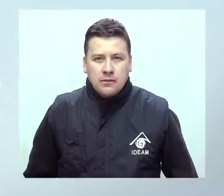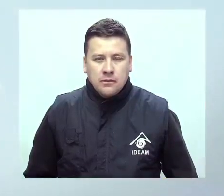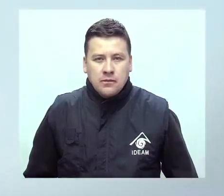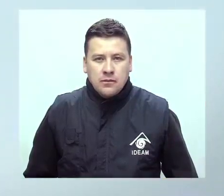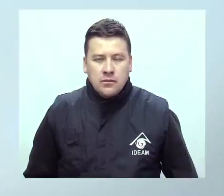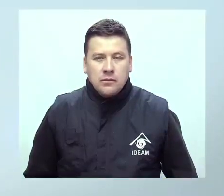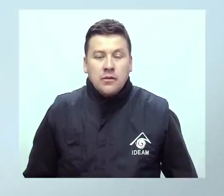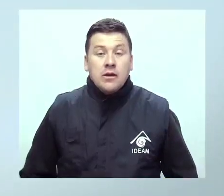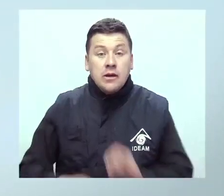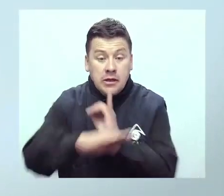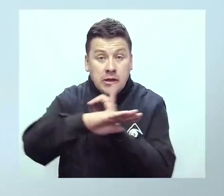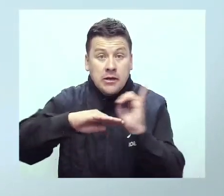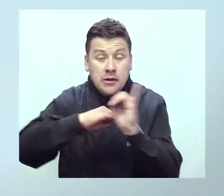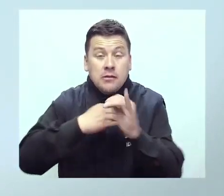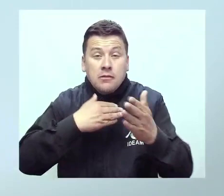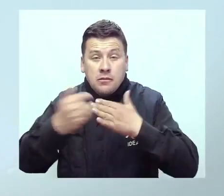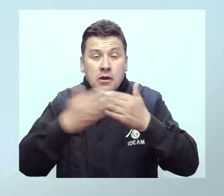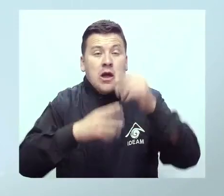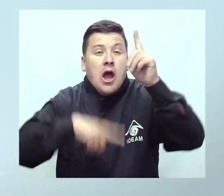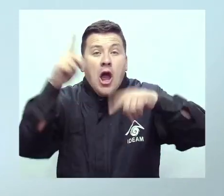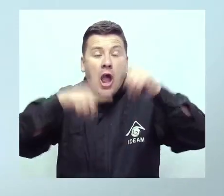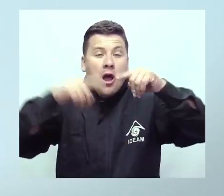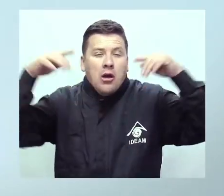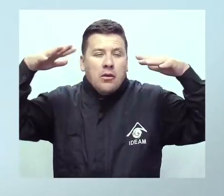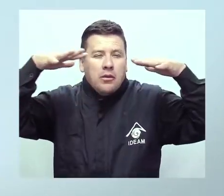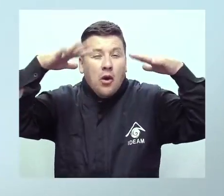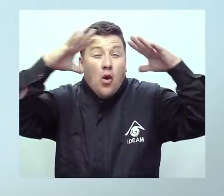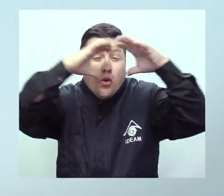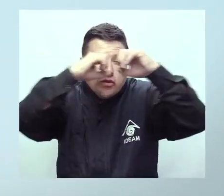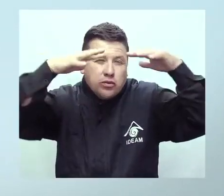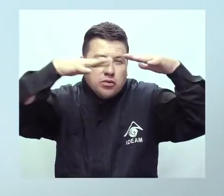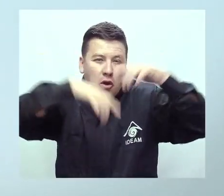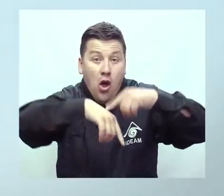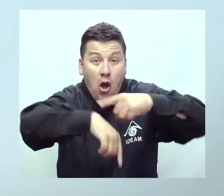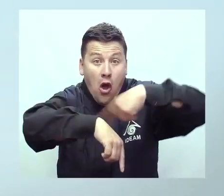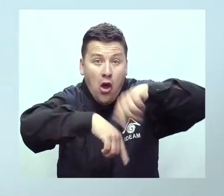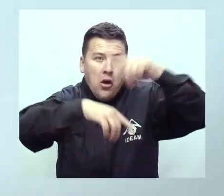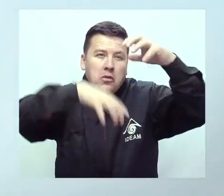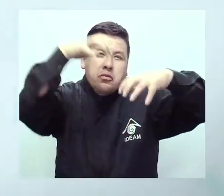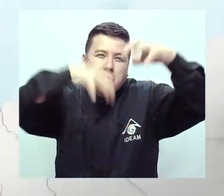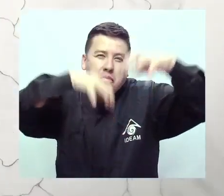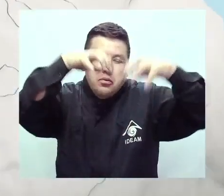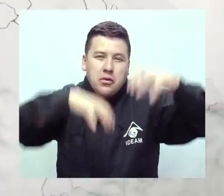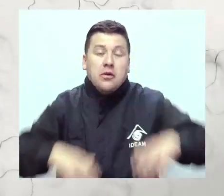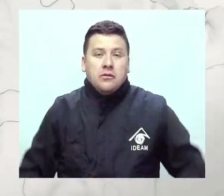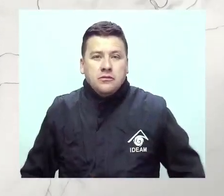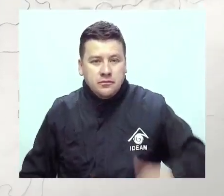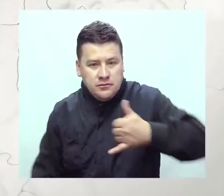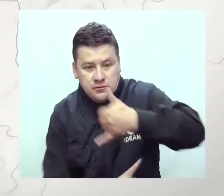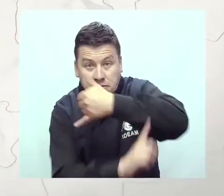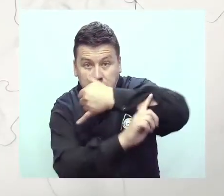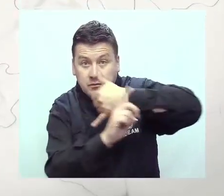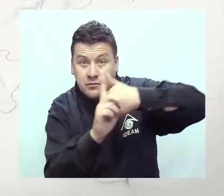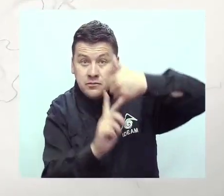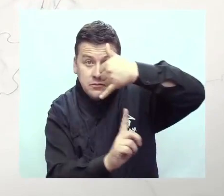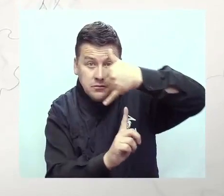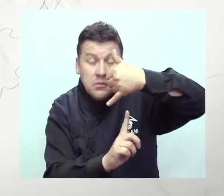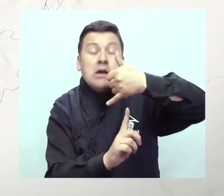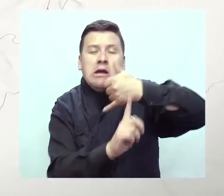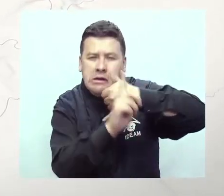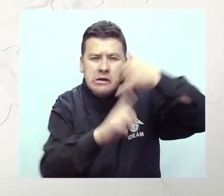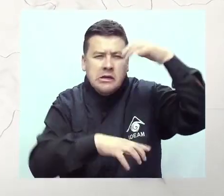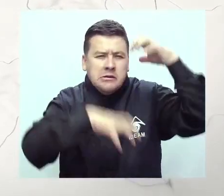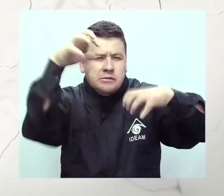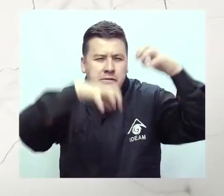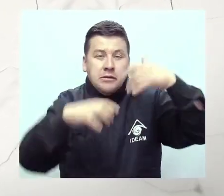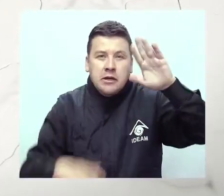Las islas estarán nubladas con alguna que otra lluvia en las primeras horas. En el Pacífico las precipitaciones lluviosas caerán